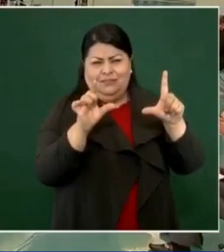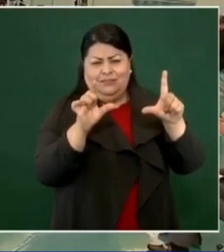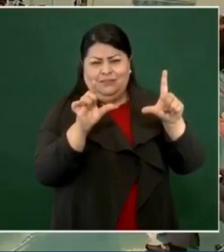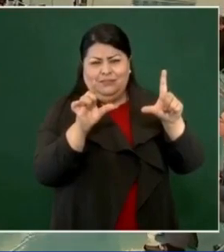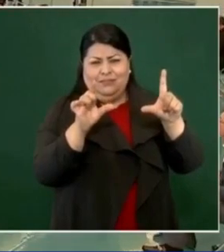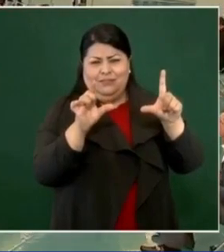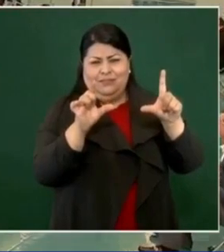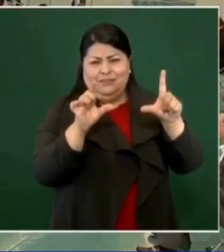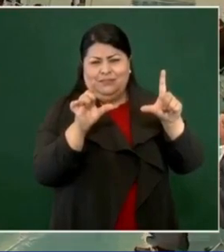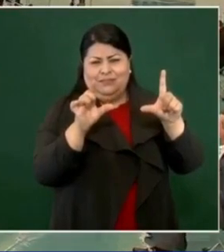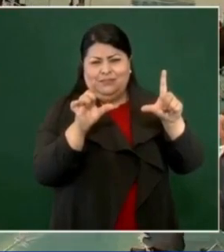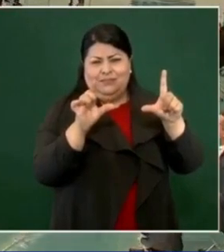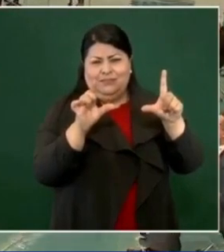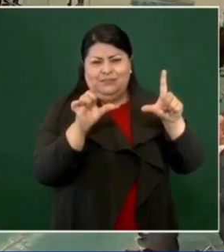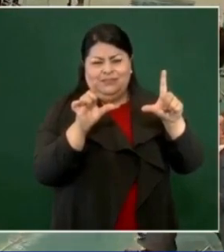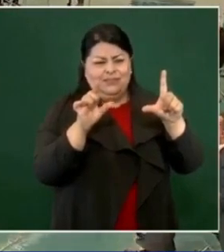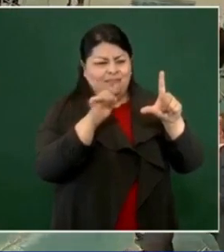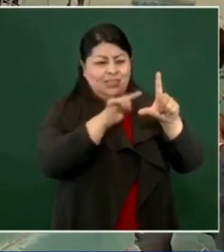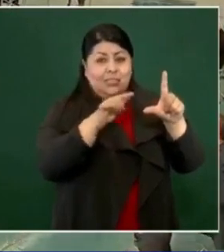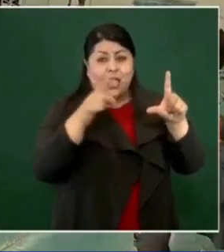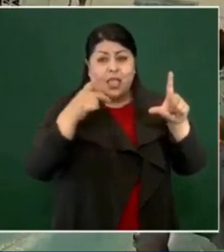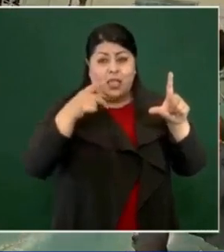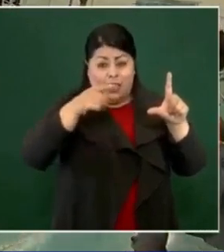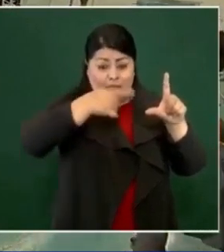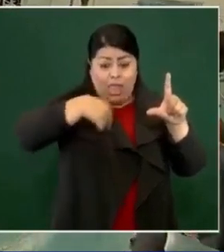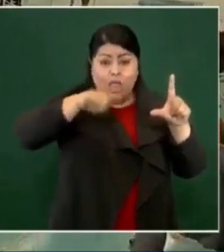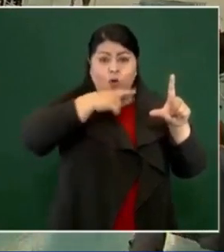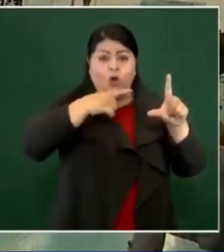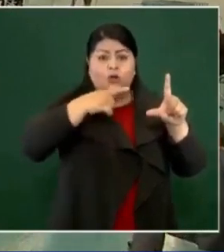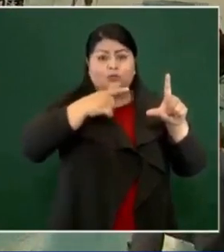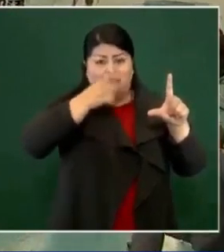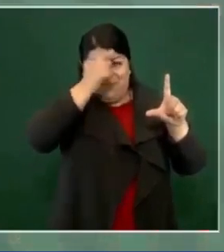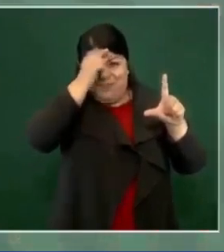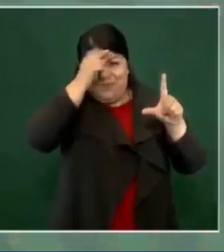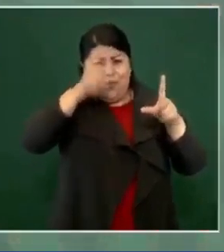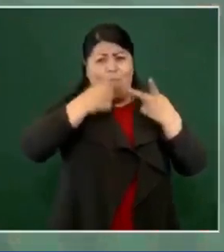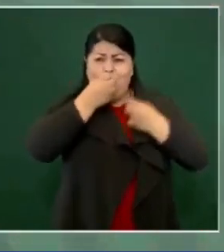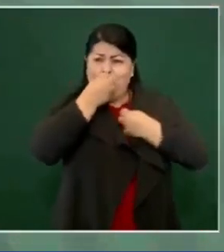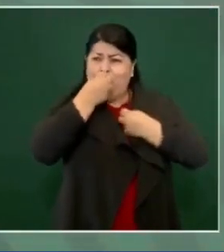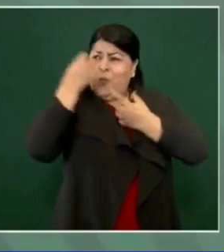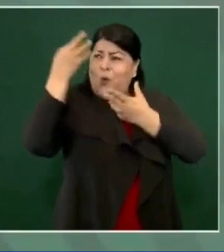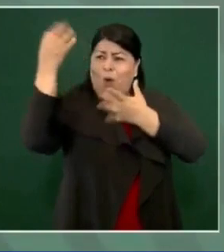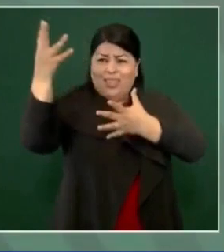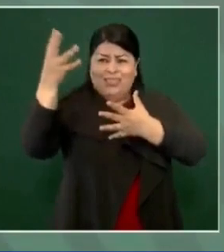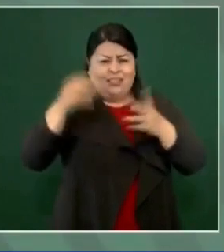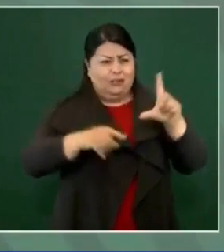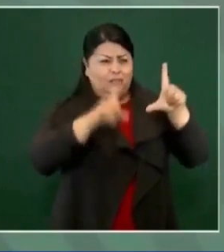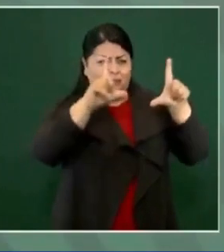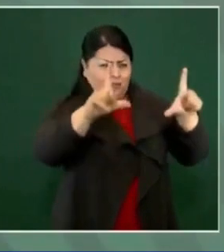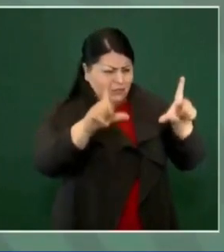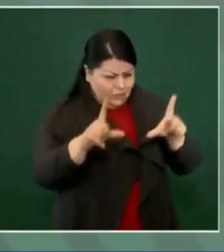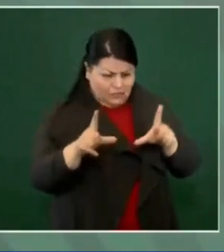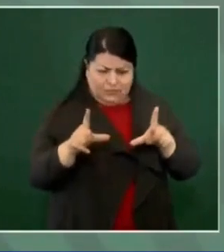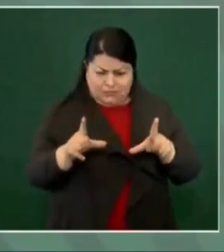intelectuales, los artistas, los poetas son